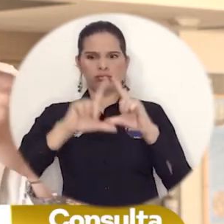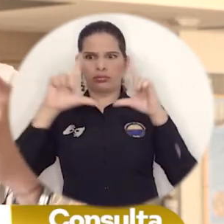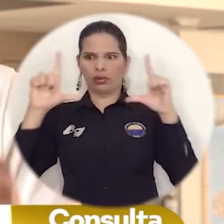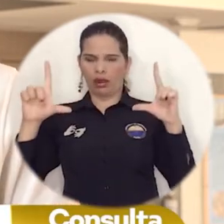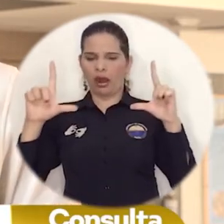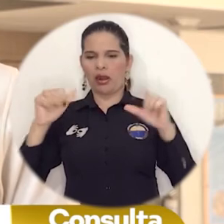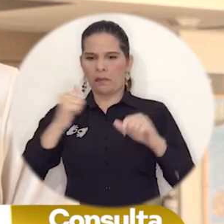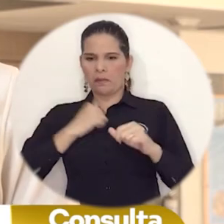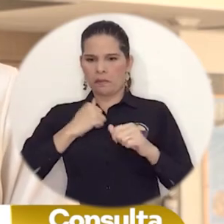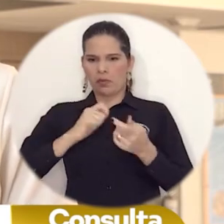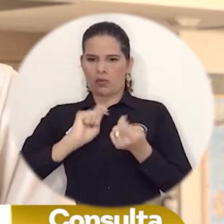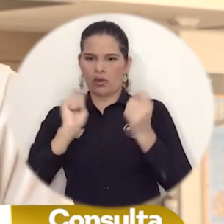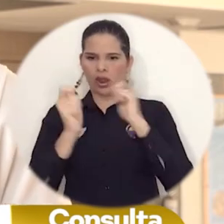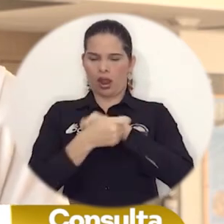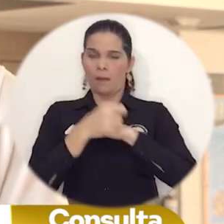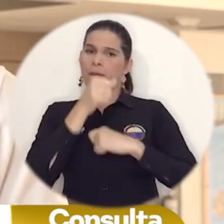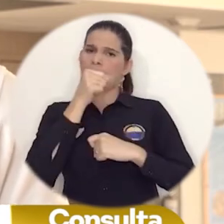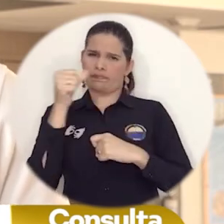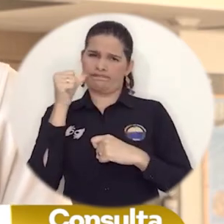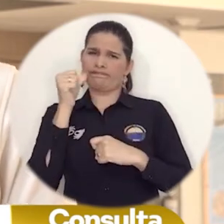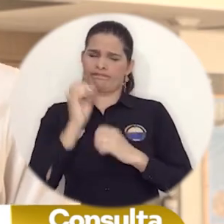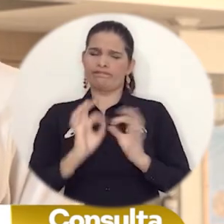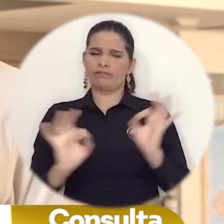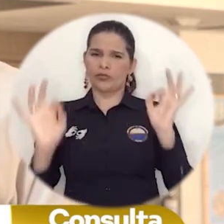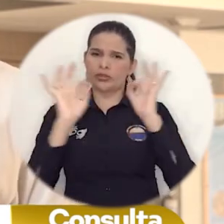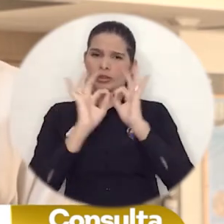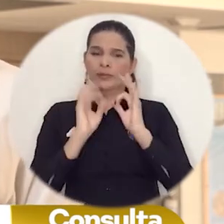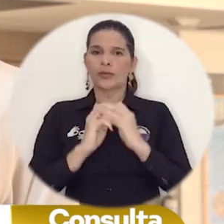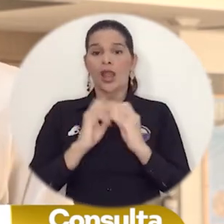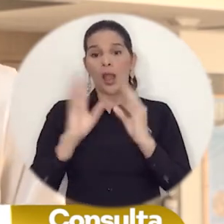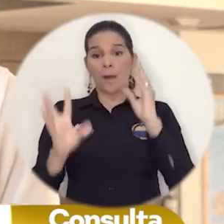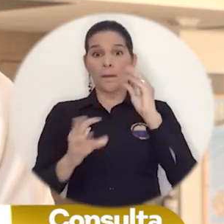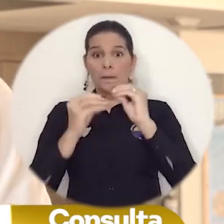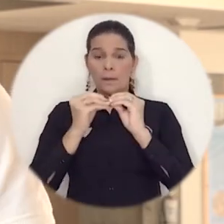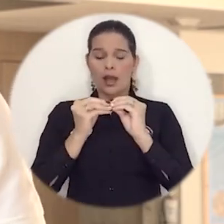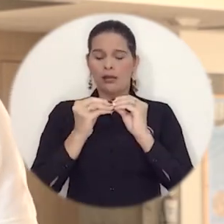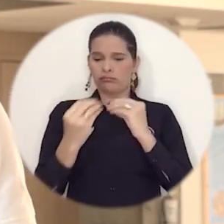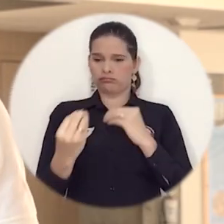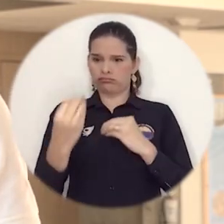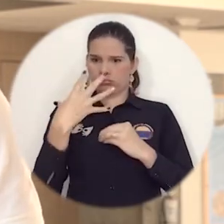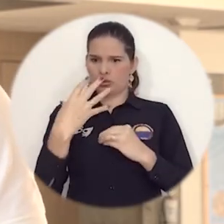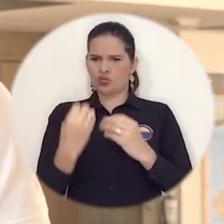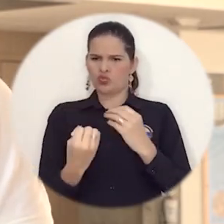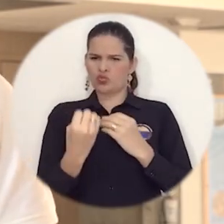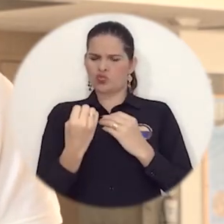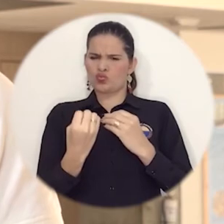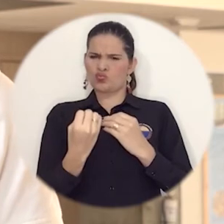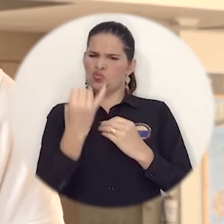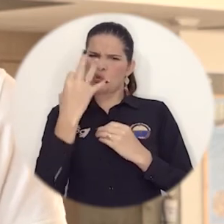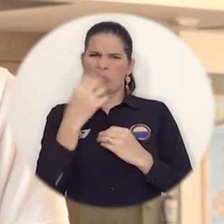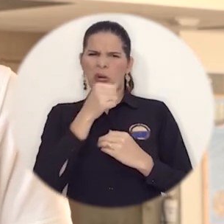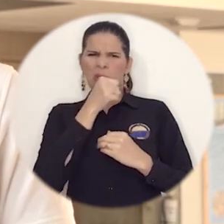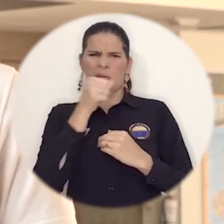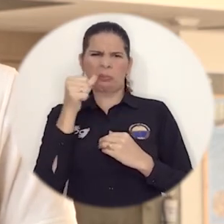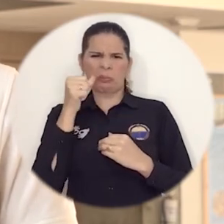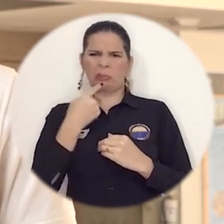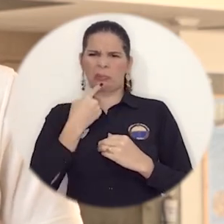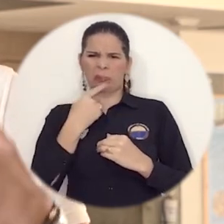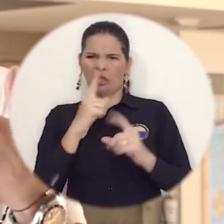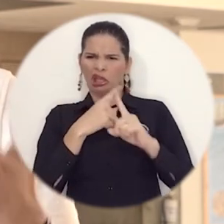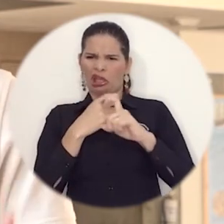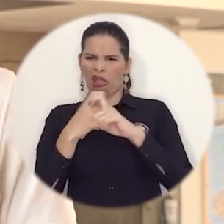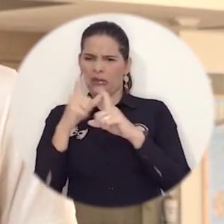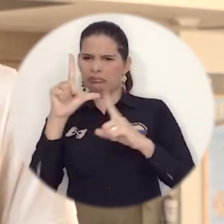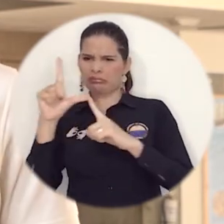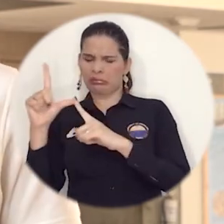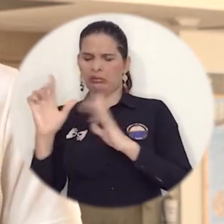en la cual usted puede cambiar su contraseña. Automáticamente se le generará a usted una contraseña con unos números, unas letras, pero la idea